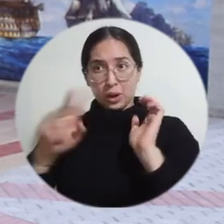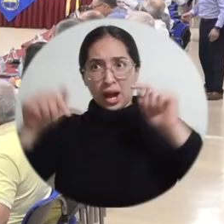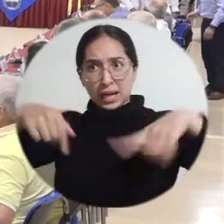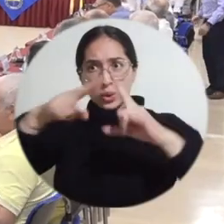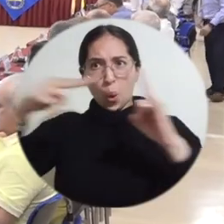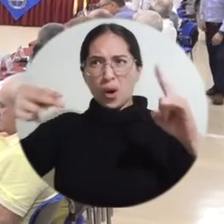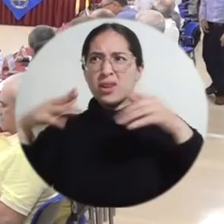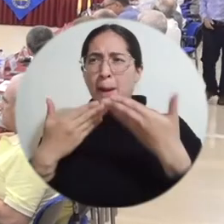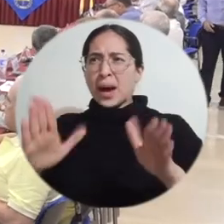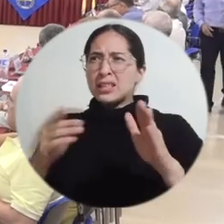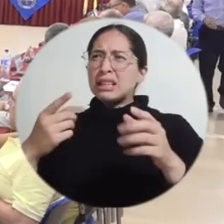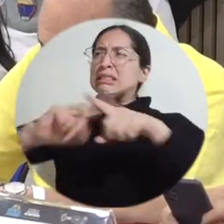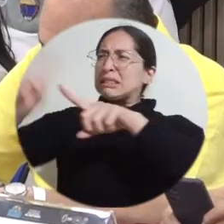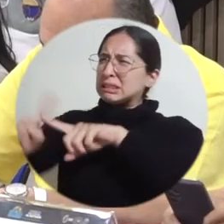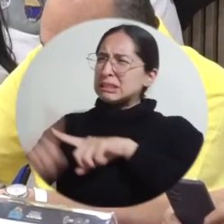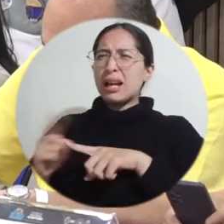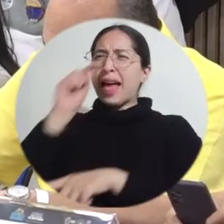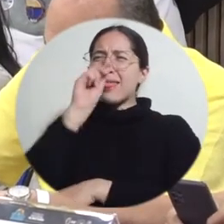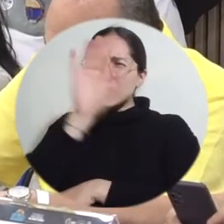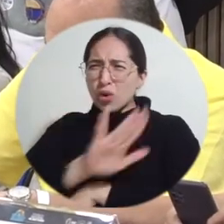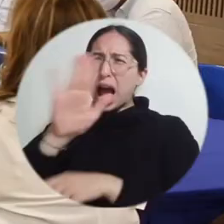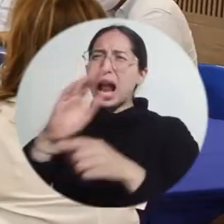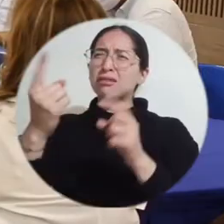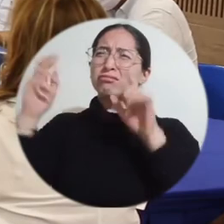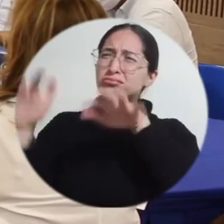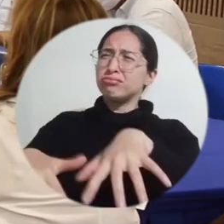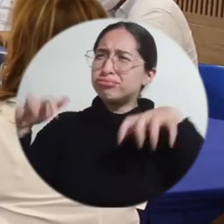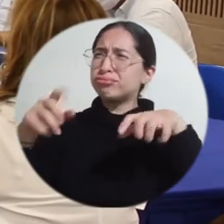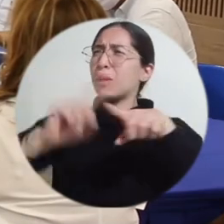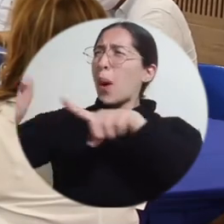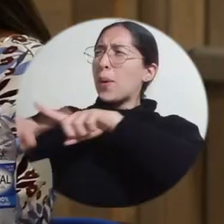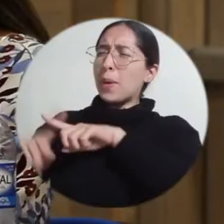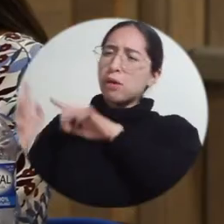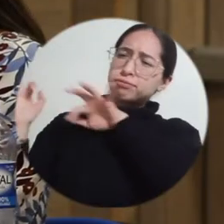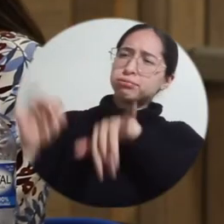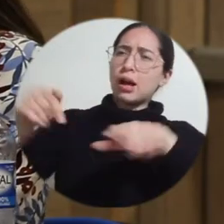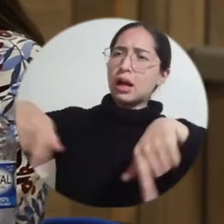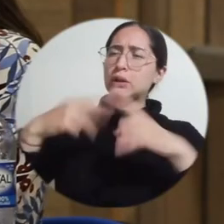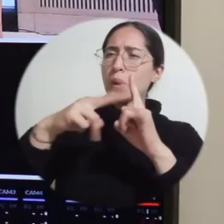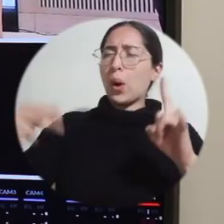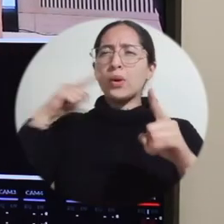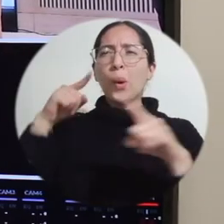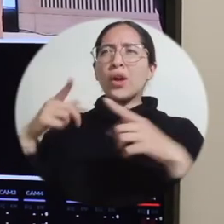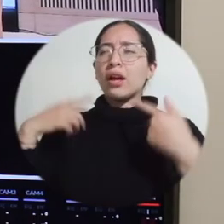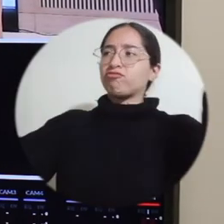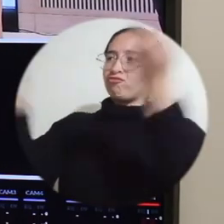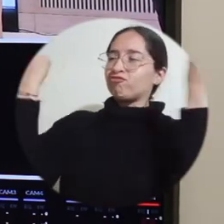semestre y lo que vamos a avanzar. En lo que va del año, Unimagdalena ha sido epicentro de numerosos encuentros nacionales, donde representantes de